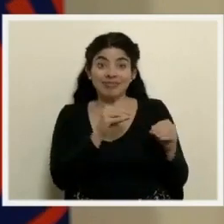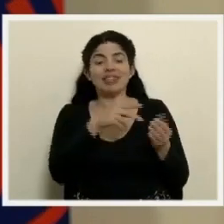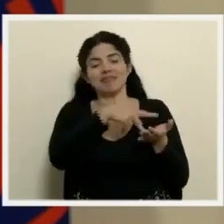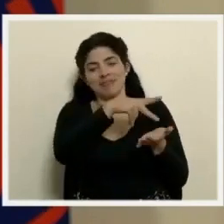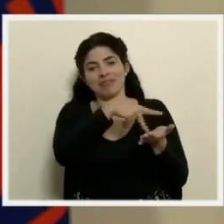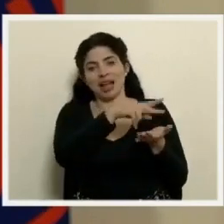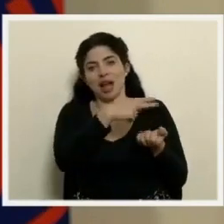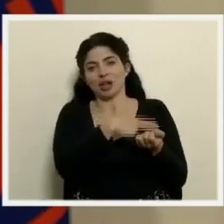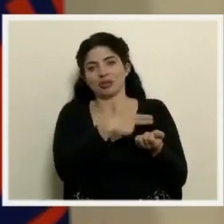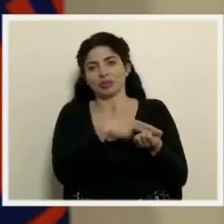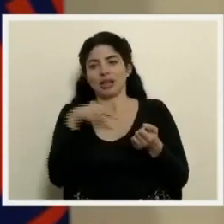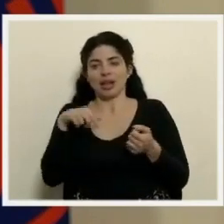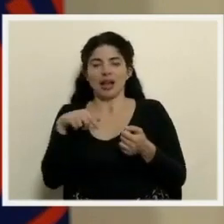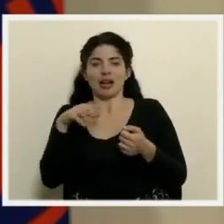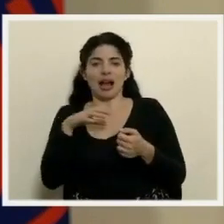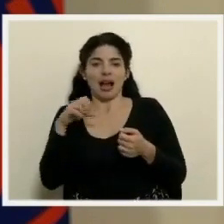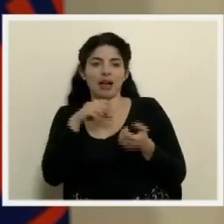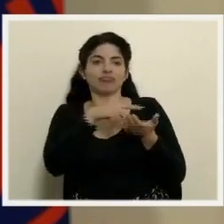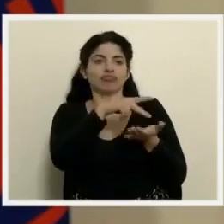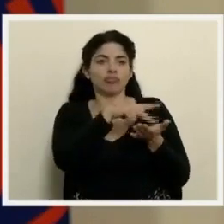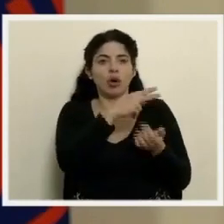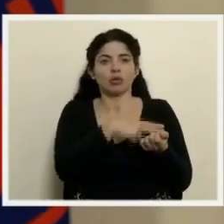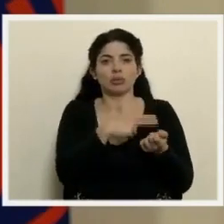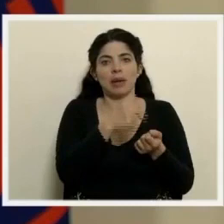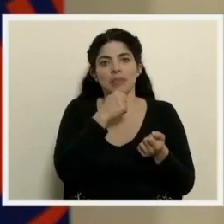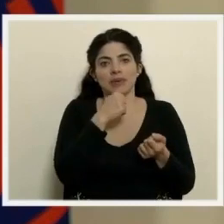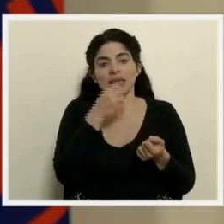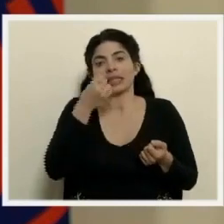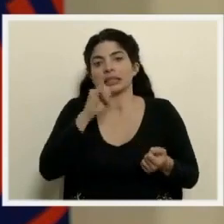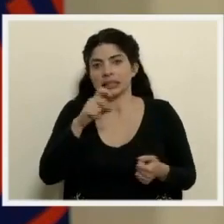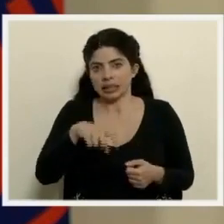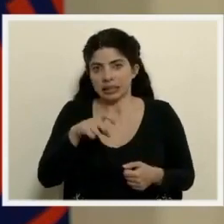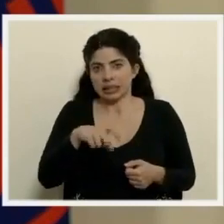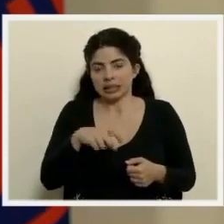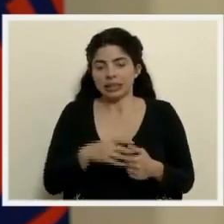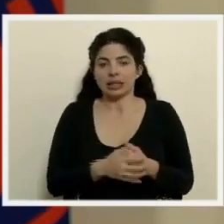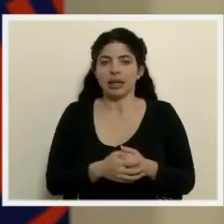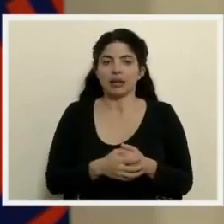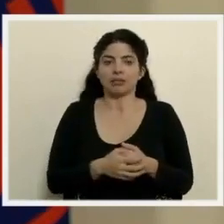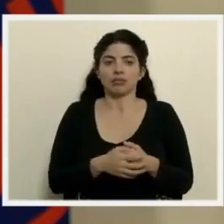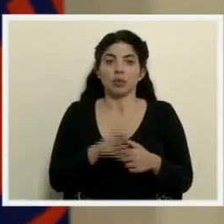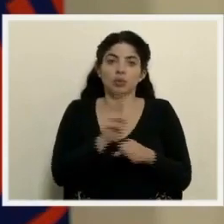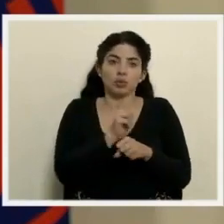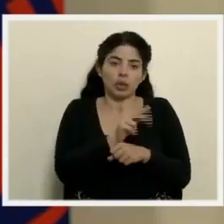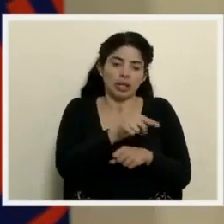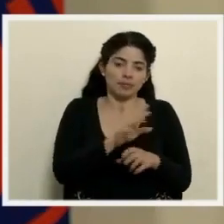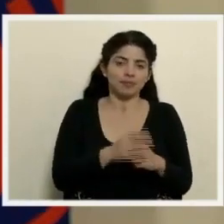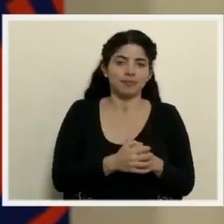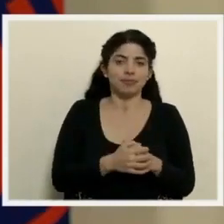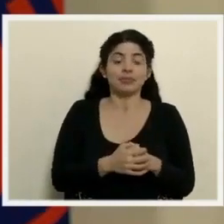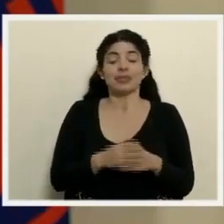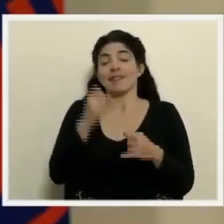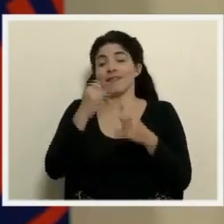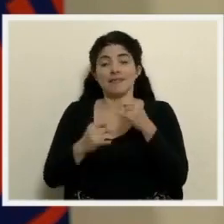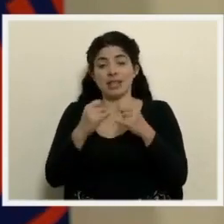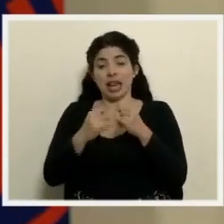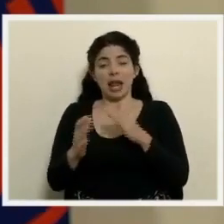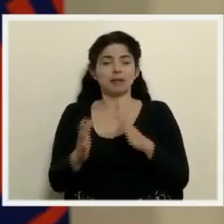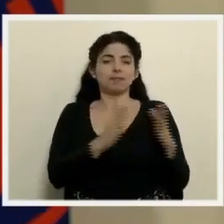hospitales privados cuando sea necesario utilizar estos sitios. Finalmente,